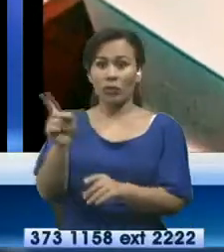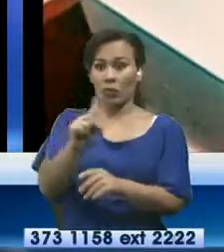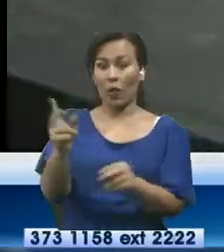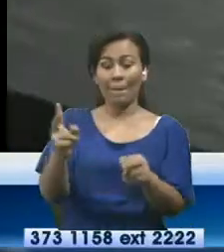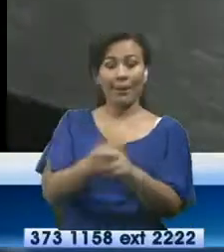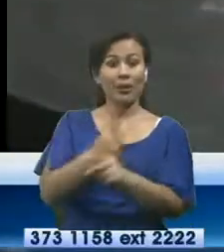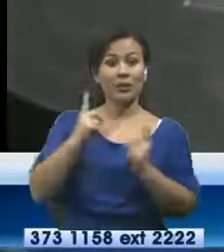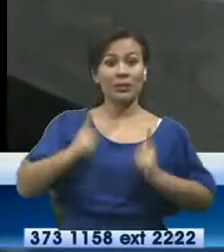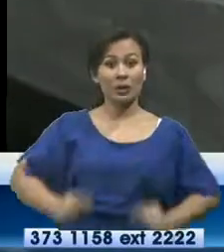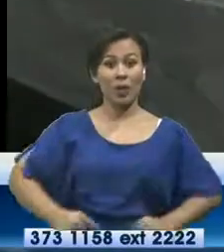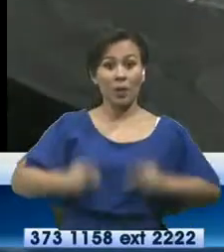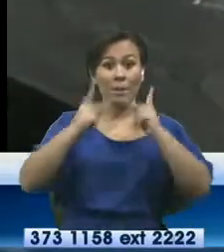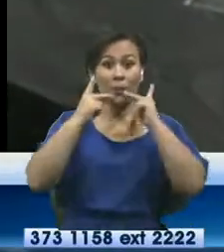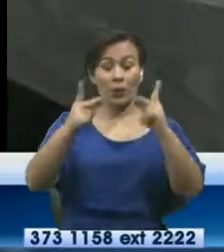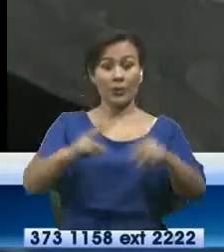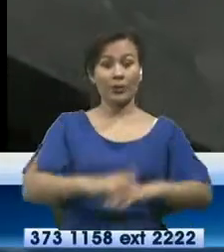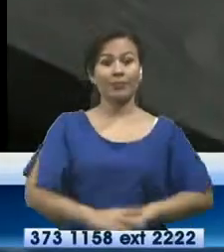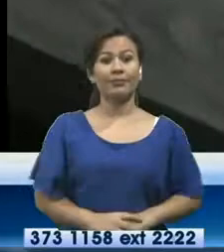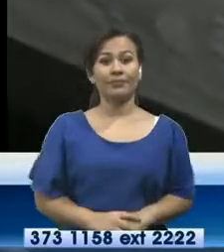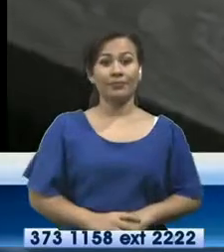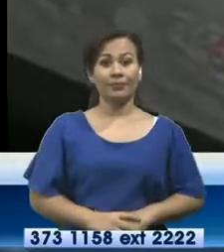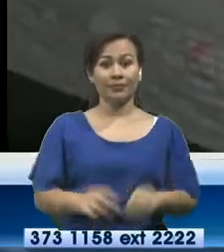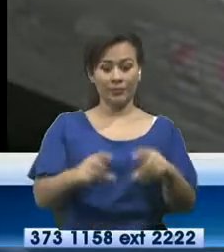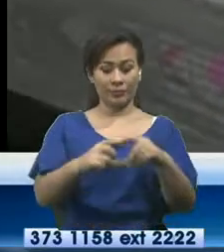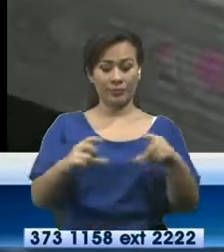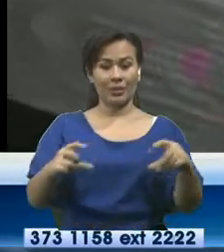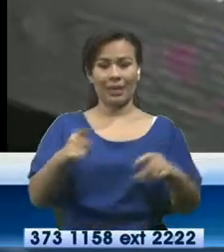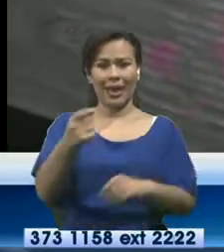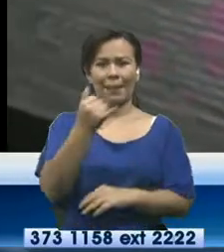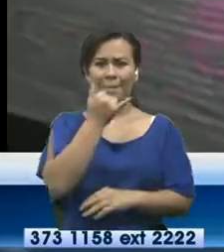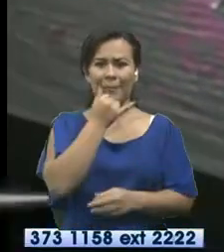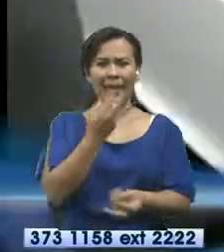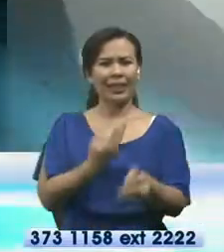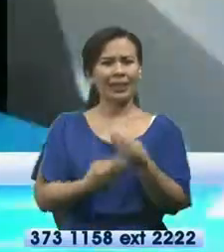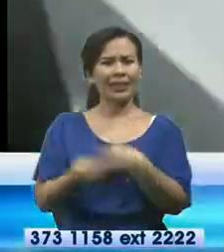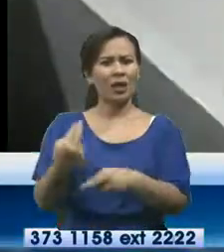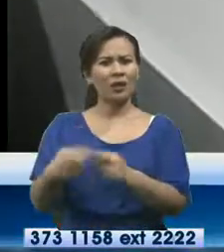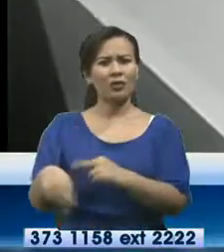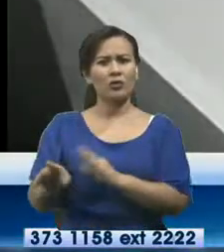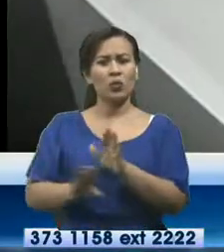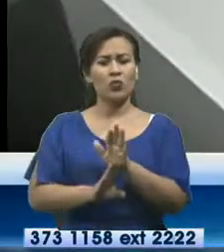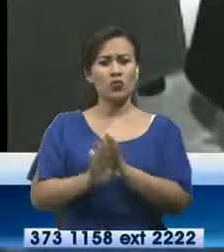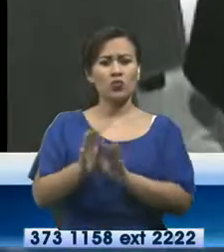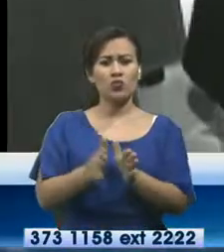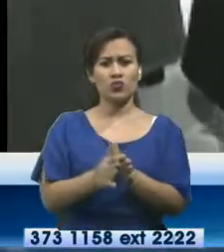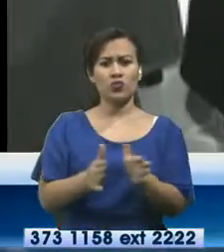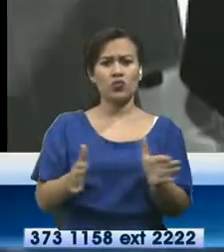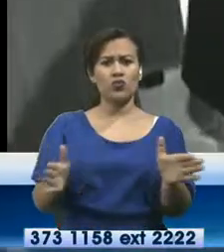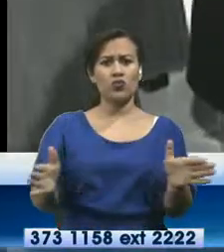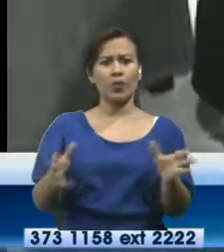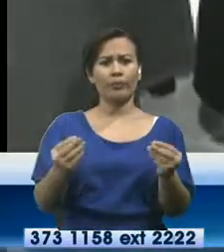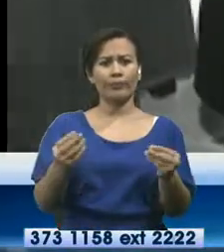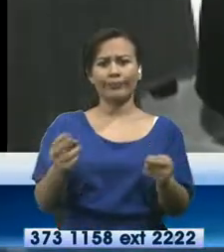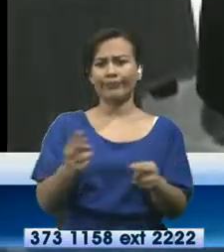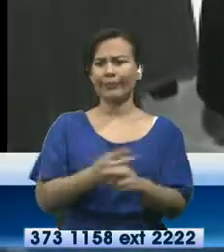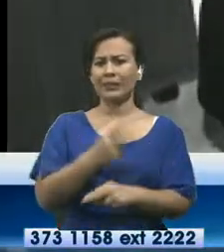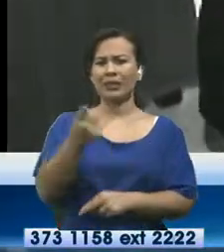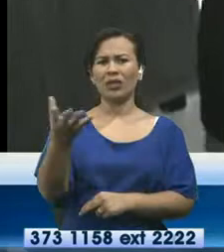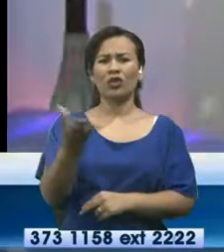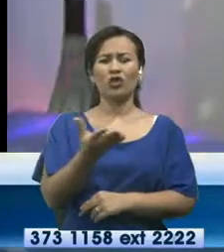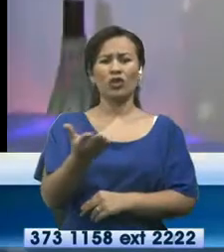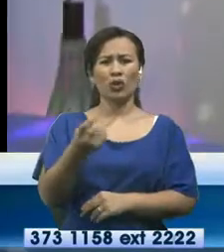pública. La identificación de un ilícito negocio que empezó a crecer ostensiblemente se engranó en la